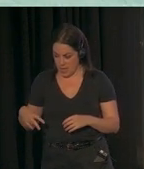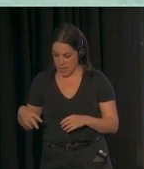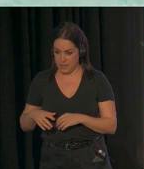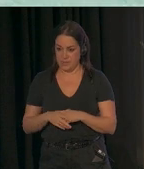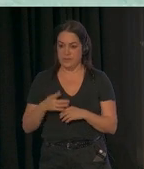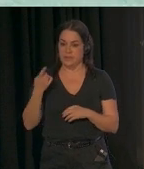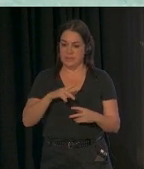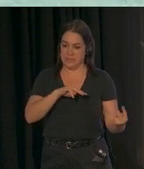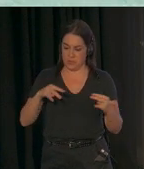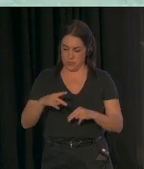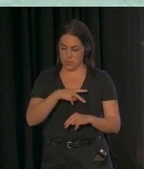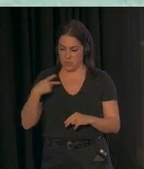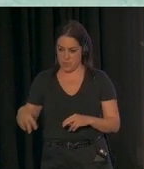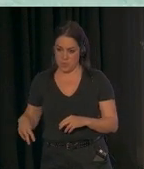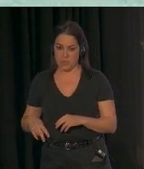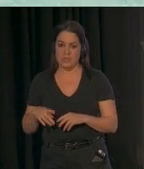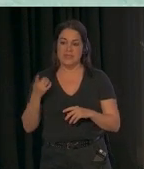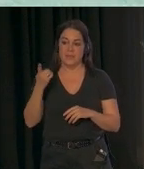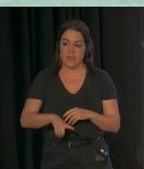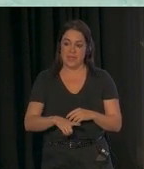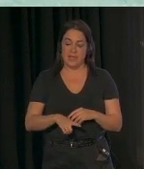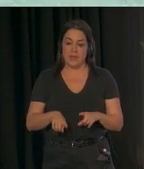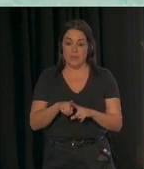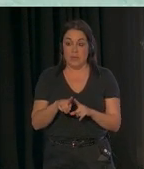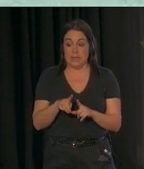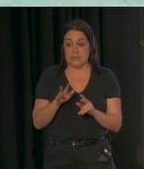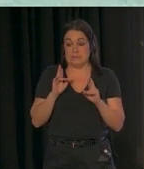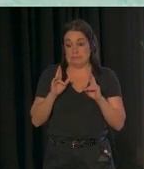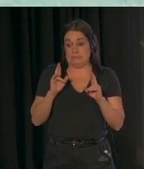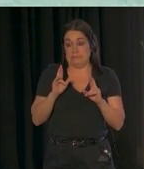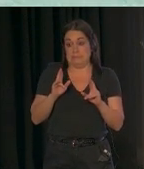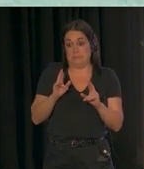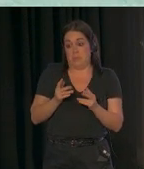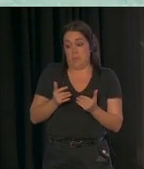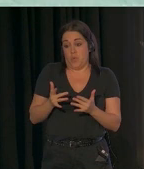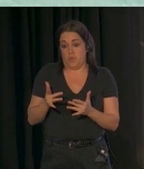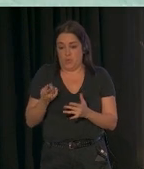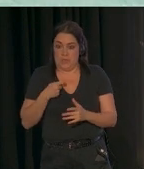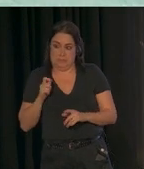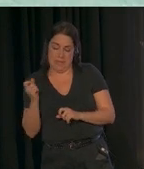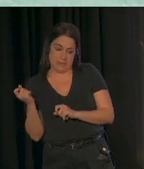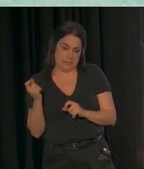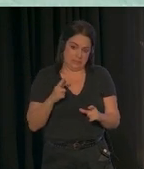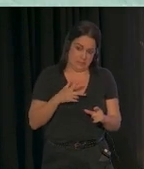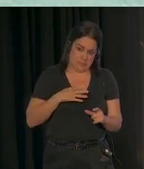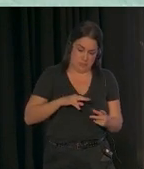y esperemos que pronto esté disponible en España. Y hemos sido capaces de